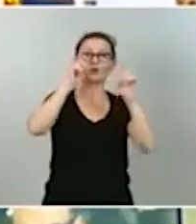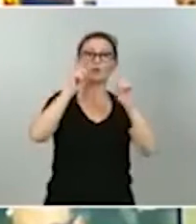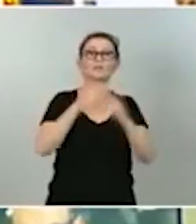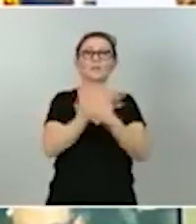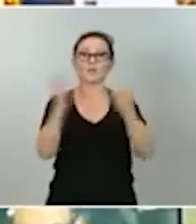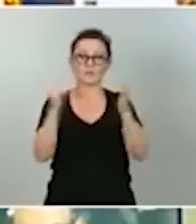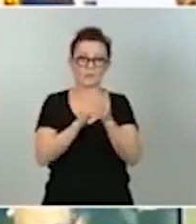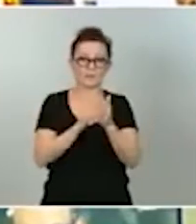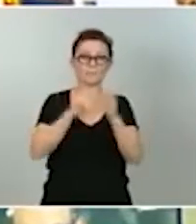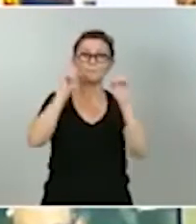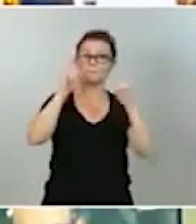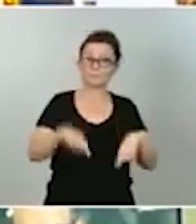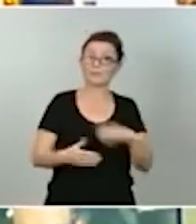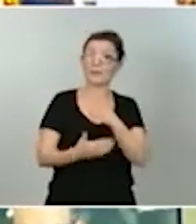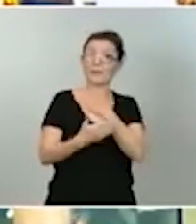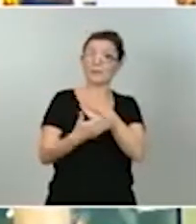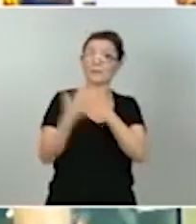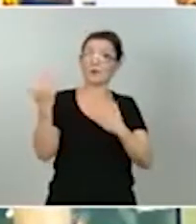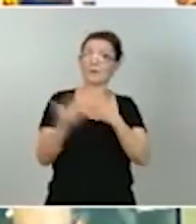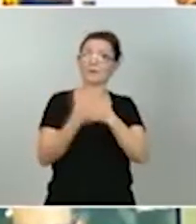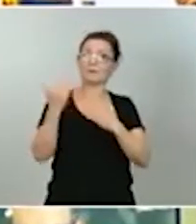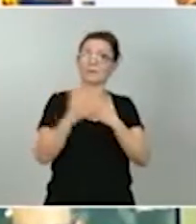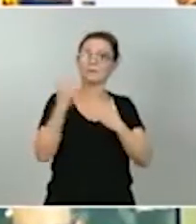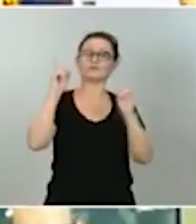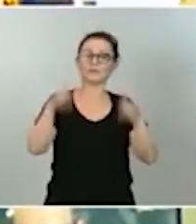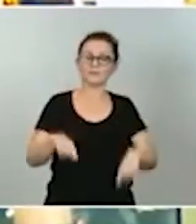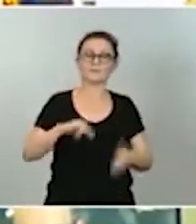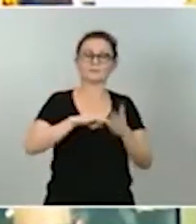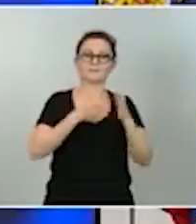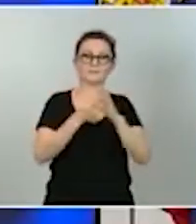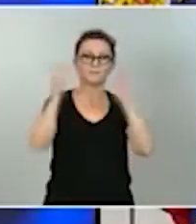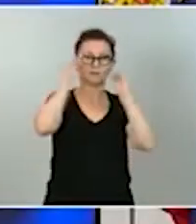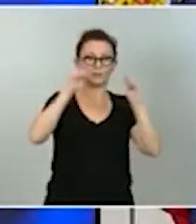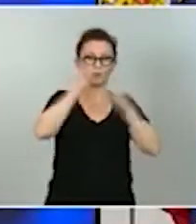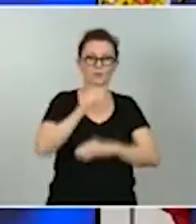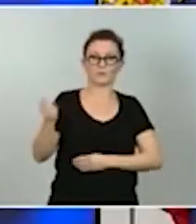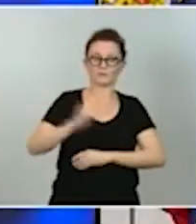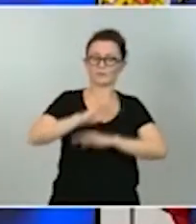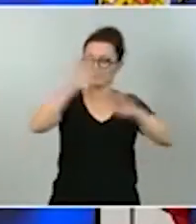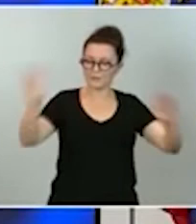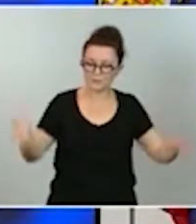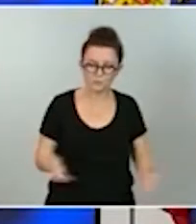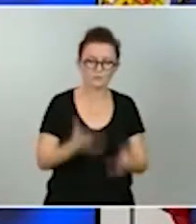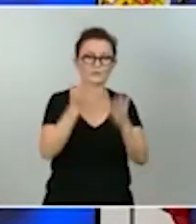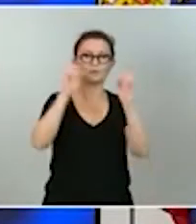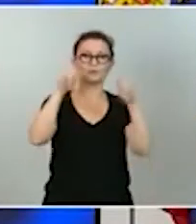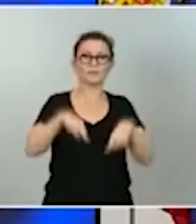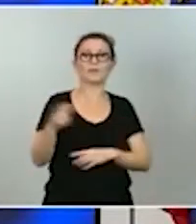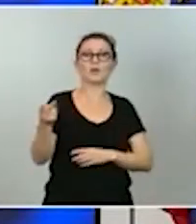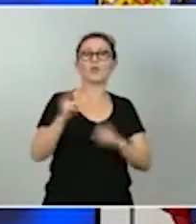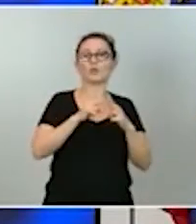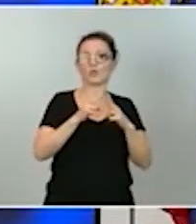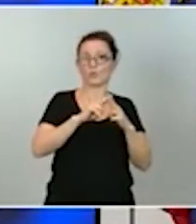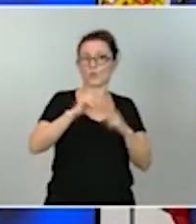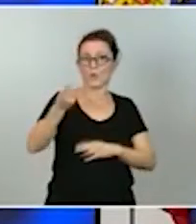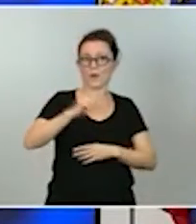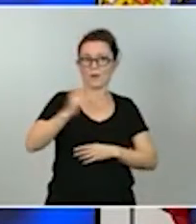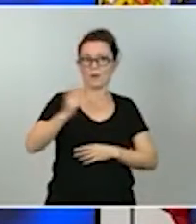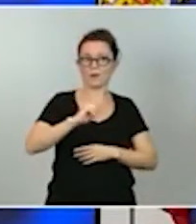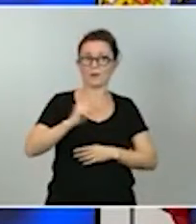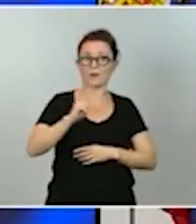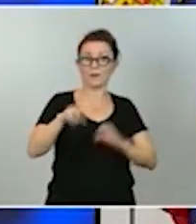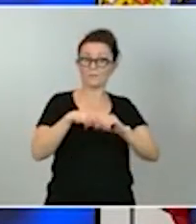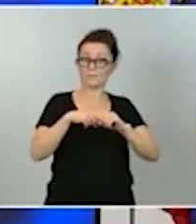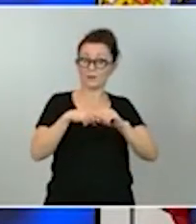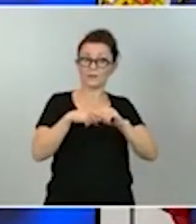de nuestro sistema de formación profesional impulsando definitivamente la formación profesional dual ajustando las plazas a las necesidades